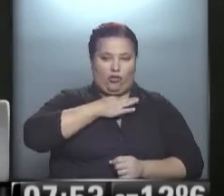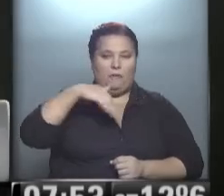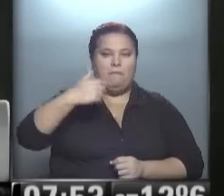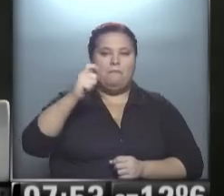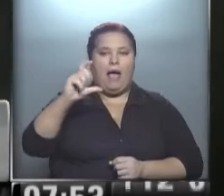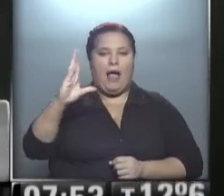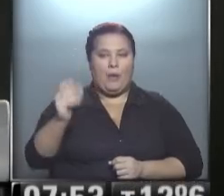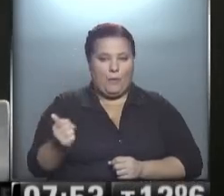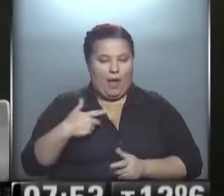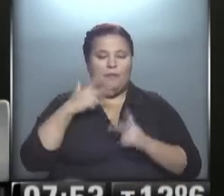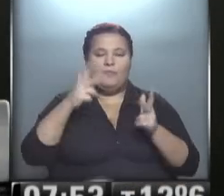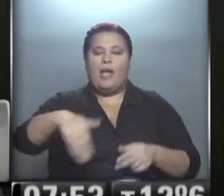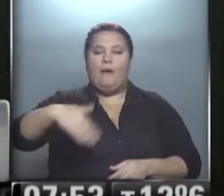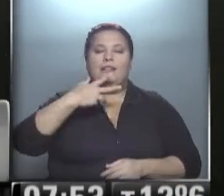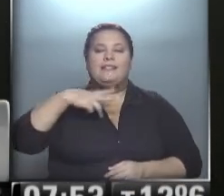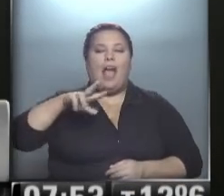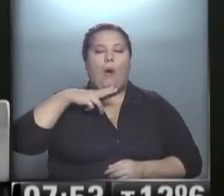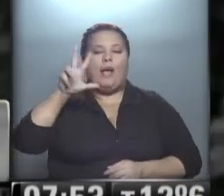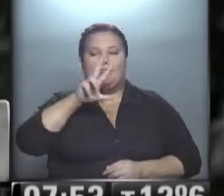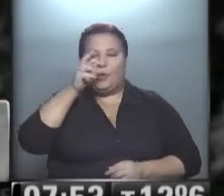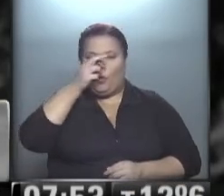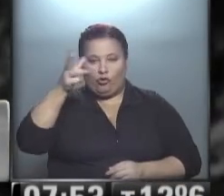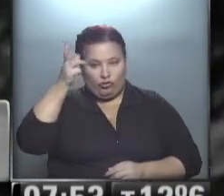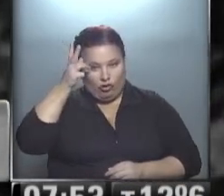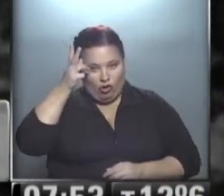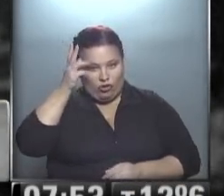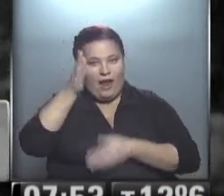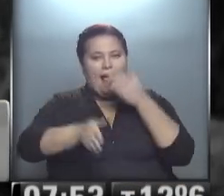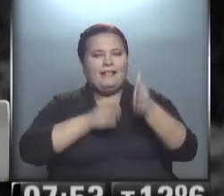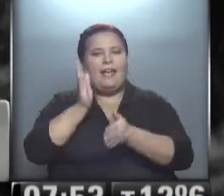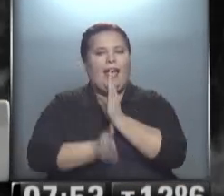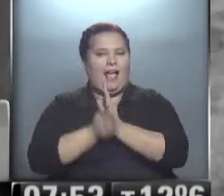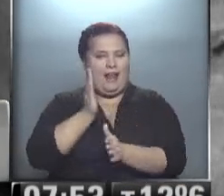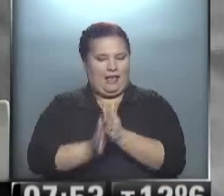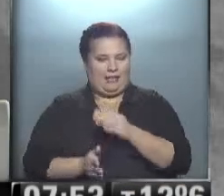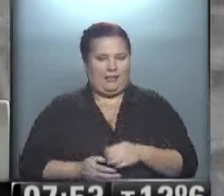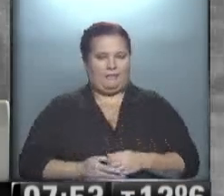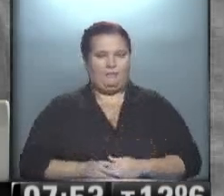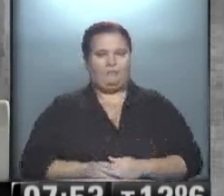MACBA, como te decía, en la avenida San Juan 328, con entrada libre y gratuita.